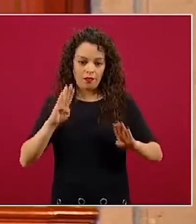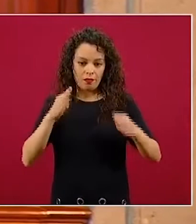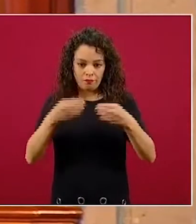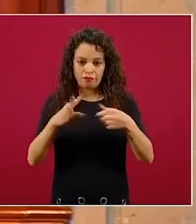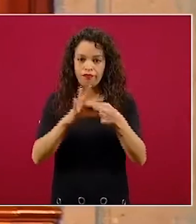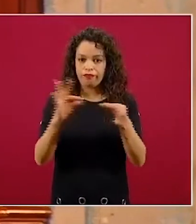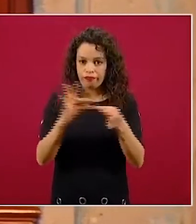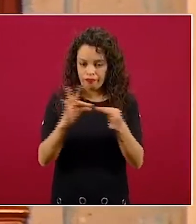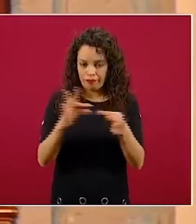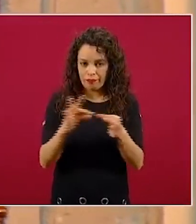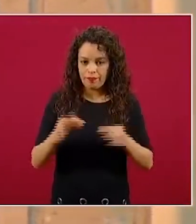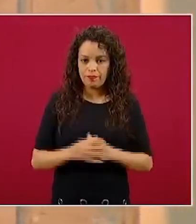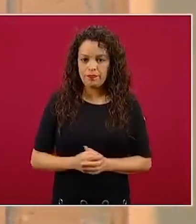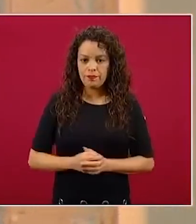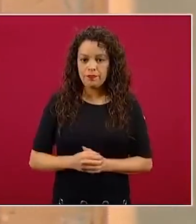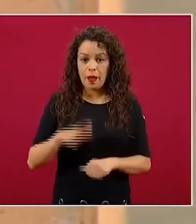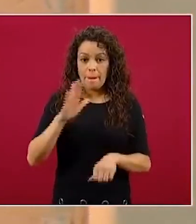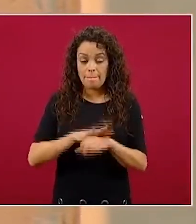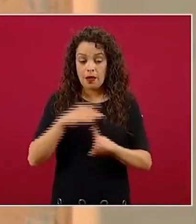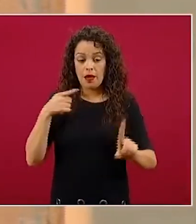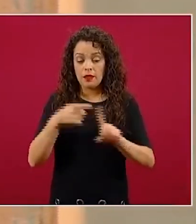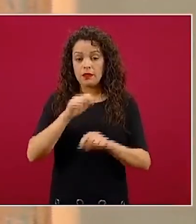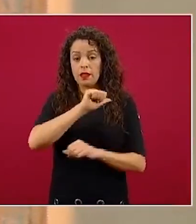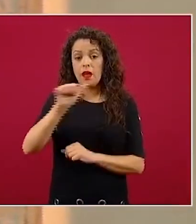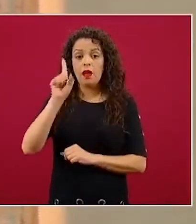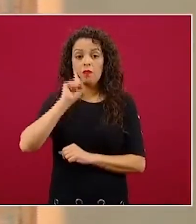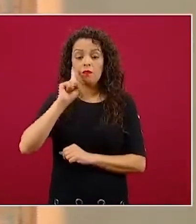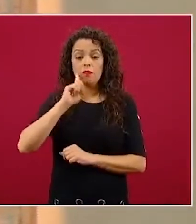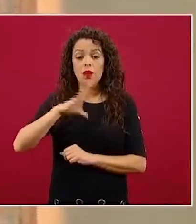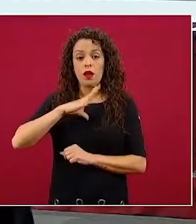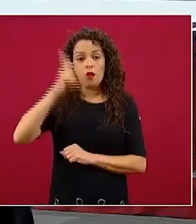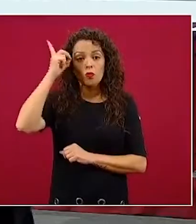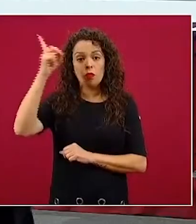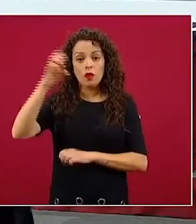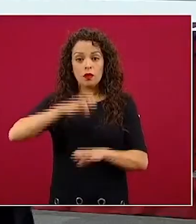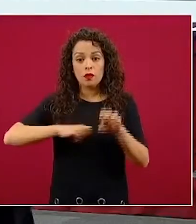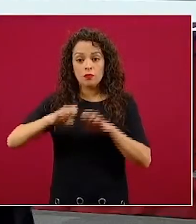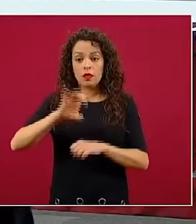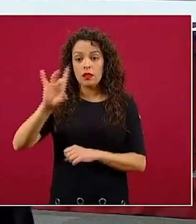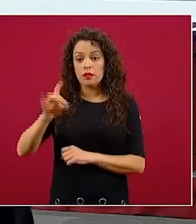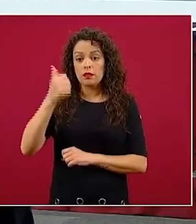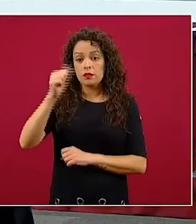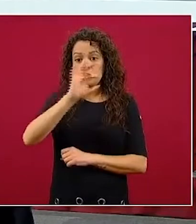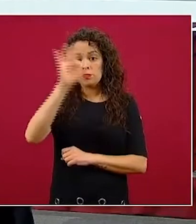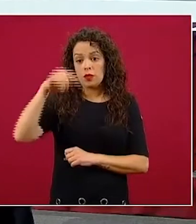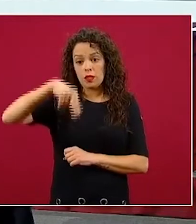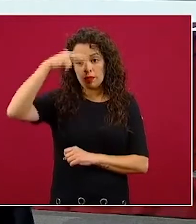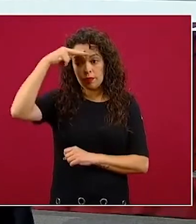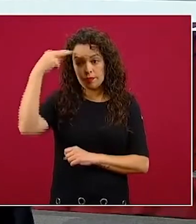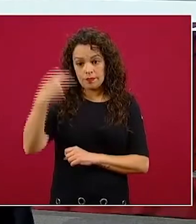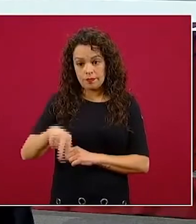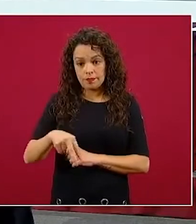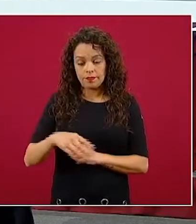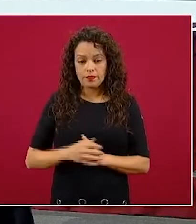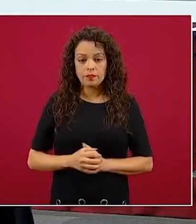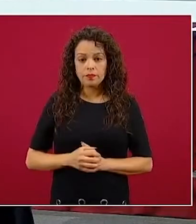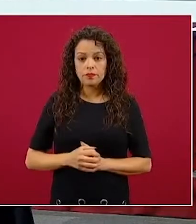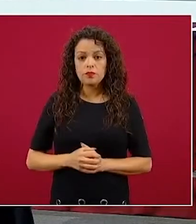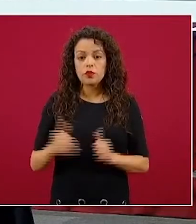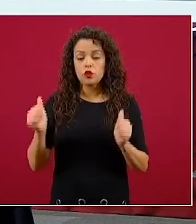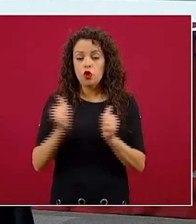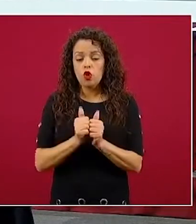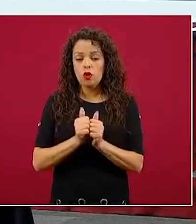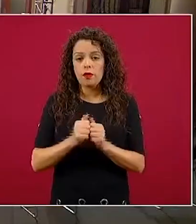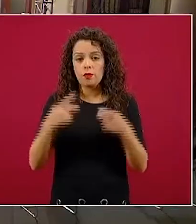En particular, las mujeres propietarias que son alrededor del 36 por ciento en el país para establecimientos con menos de 100 personas,